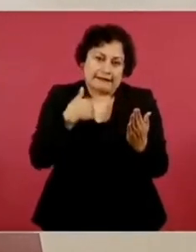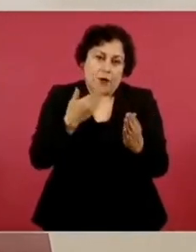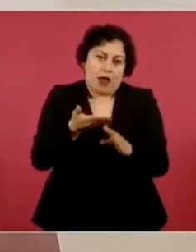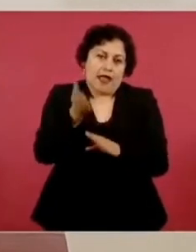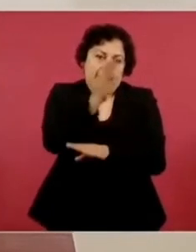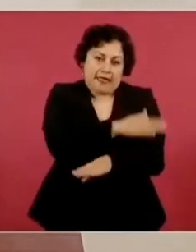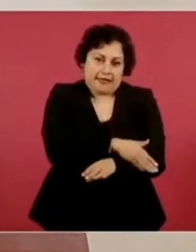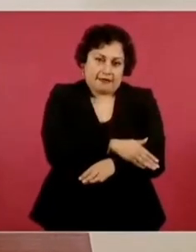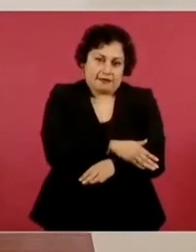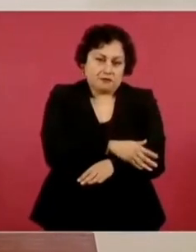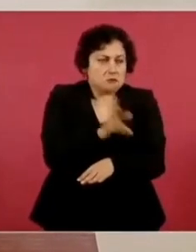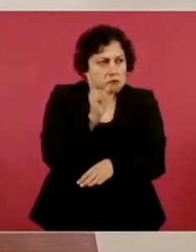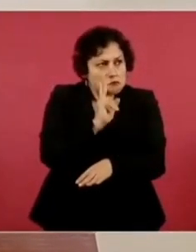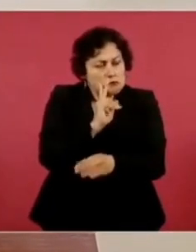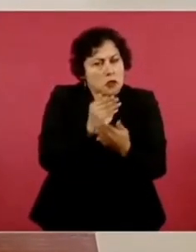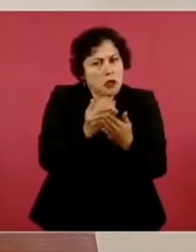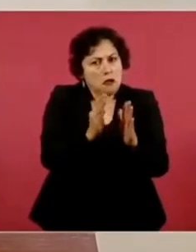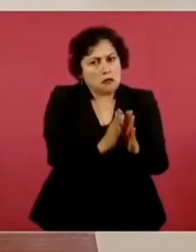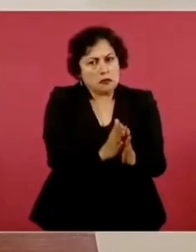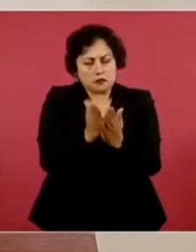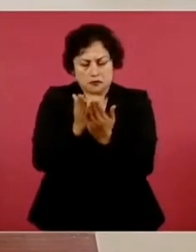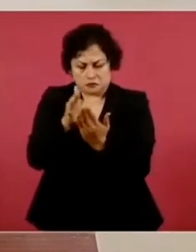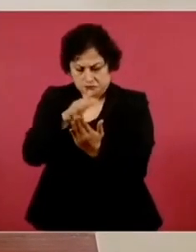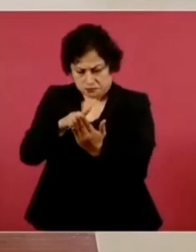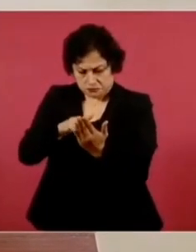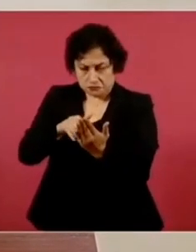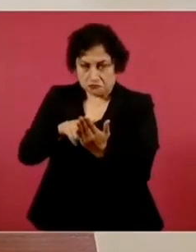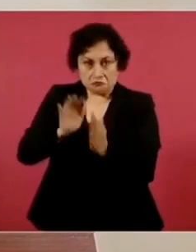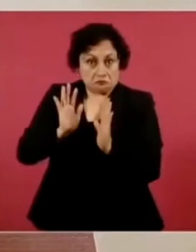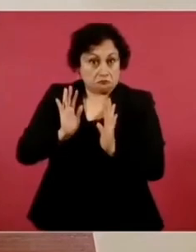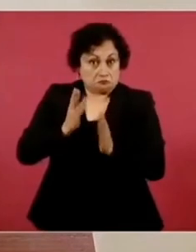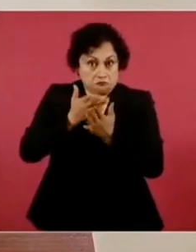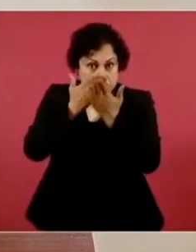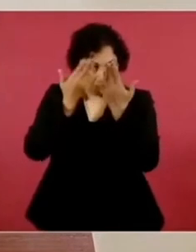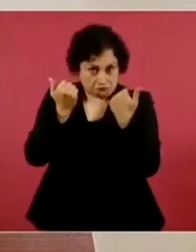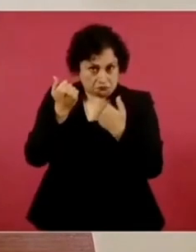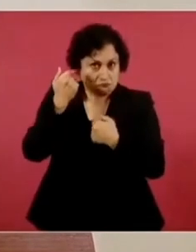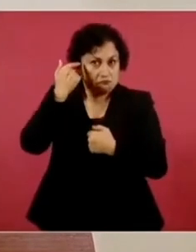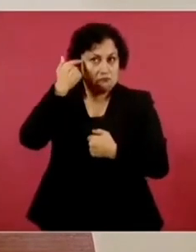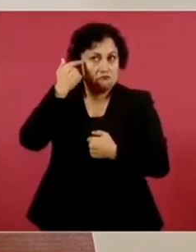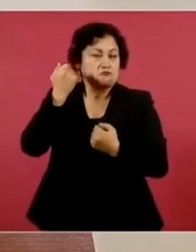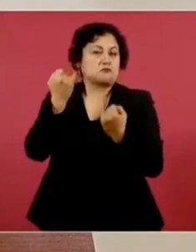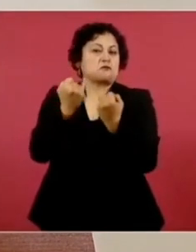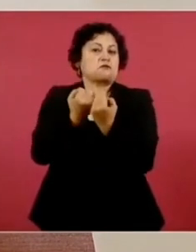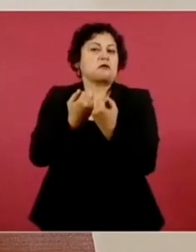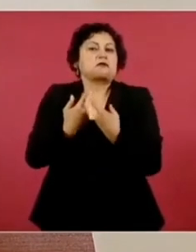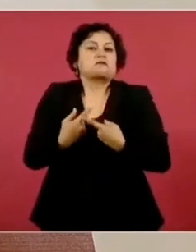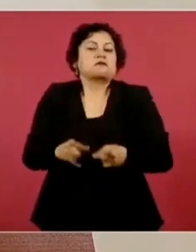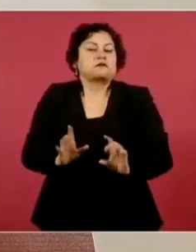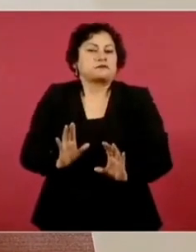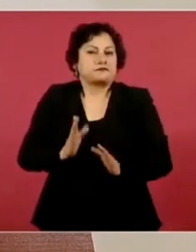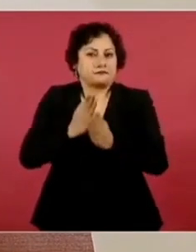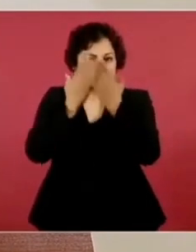la releo, pero en su tiempo, cuando la leí, me gustó mucho.